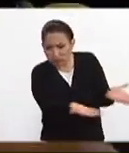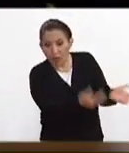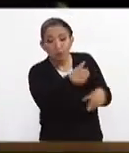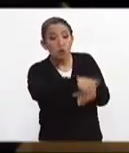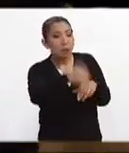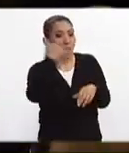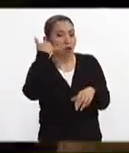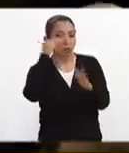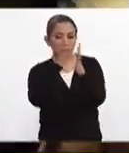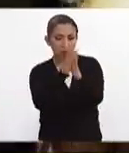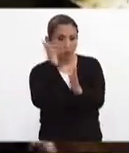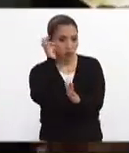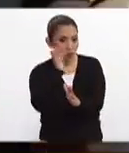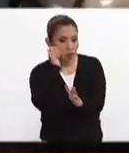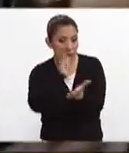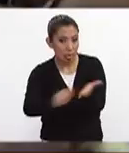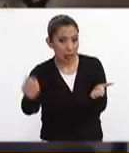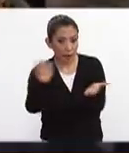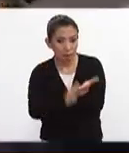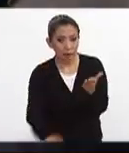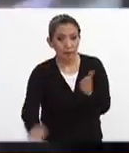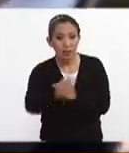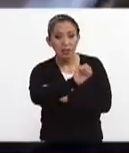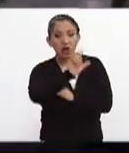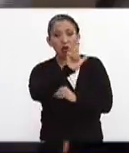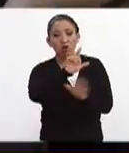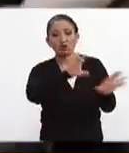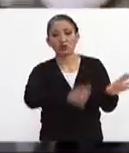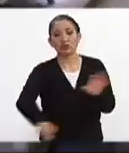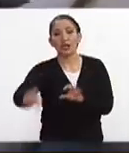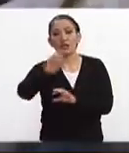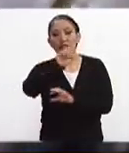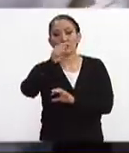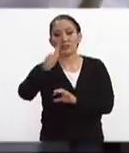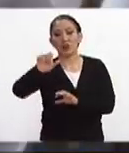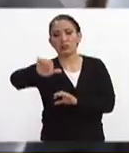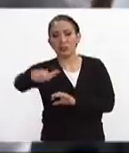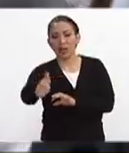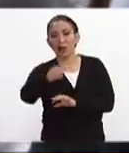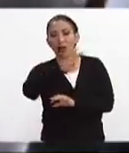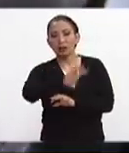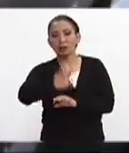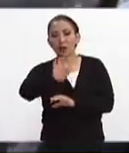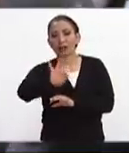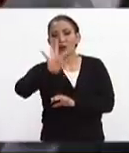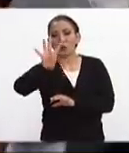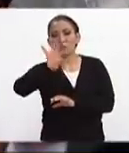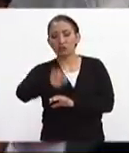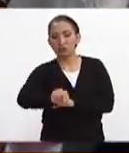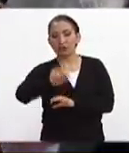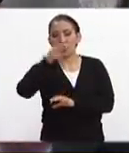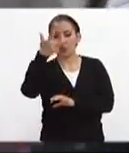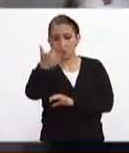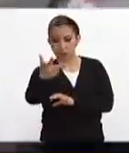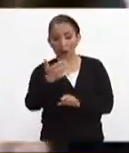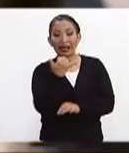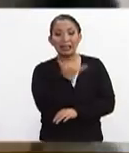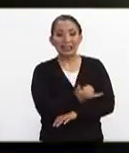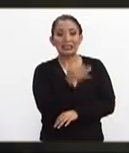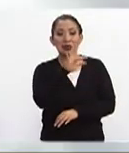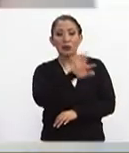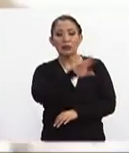los números por favor escuche bien tomenota 01-800-0611-4488